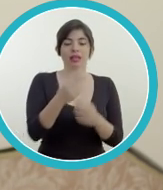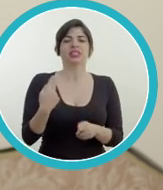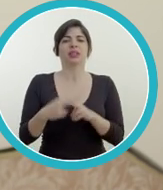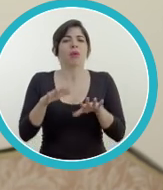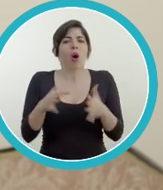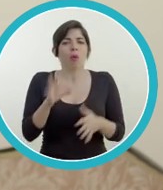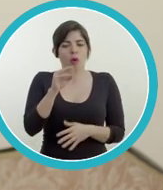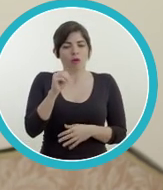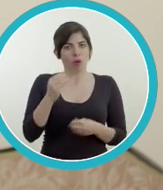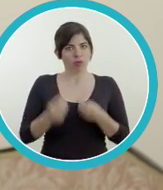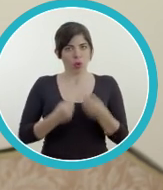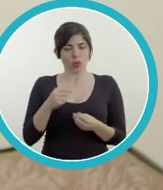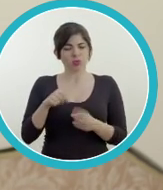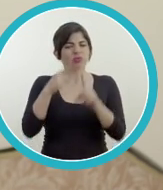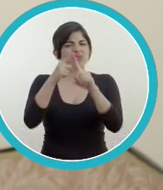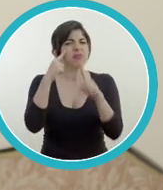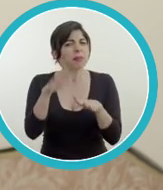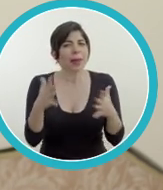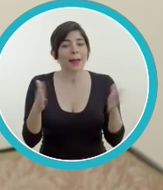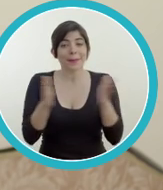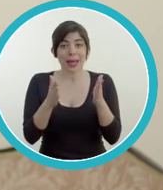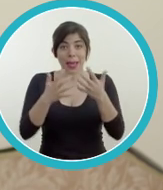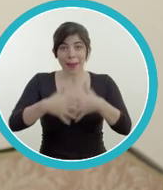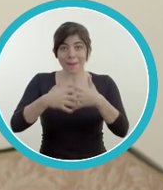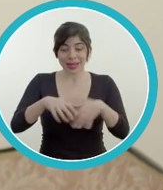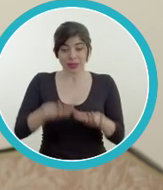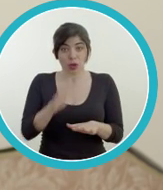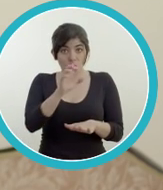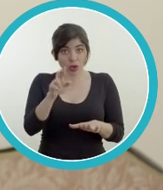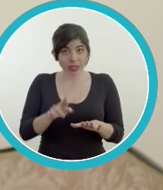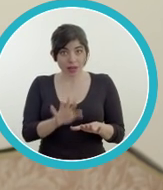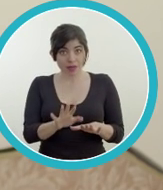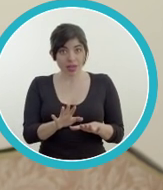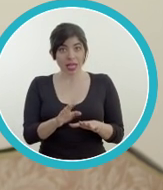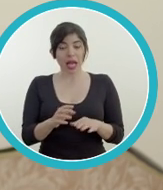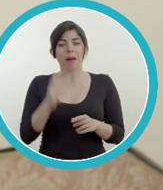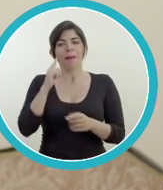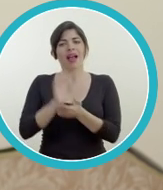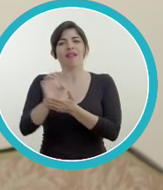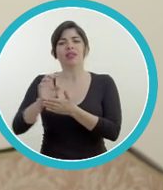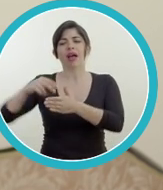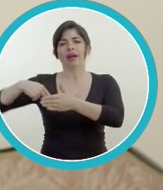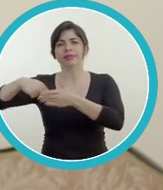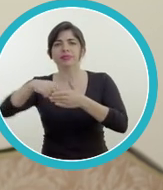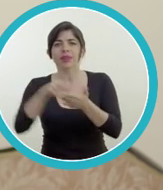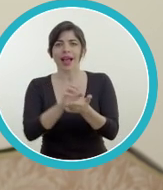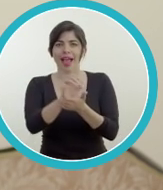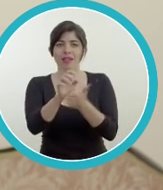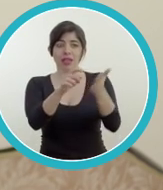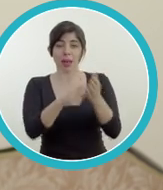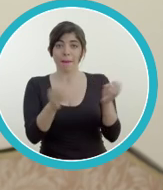agregado llamada FONPRODUCE, con el fin de estimular a las pequeñas y medianas empresas costarricenses sin crear más burocracia,